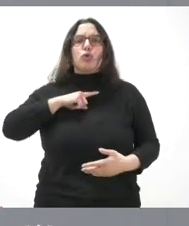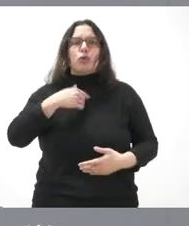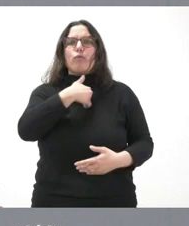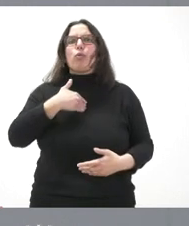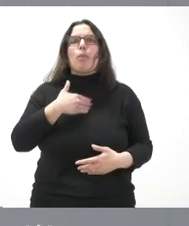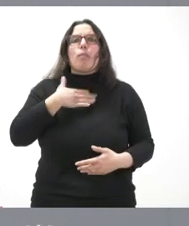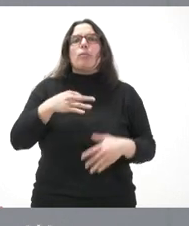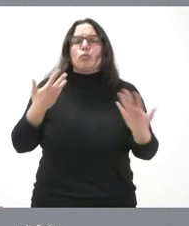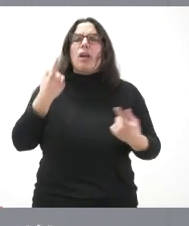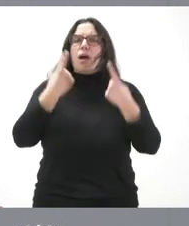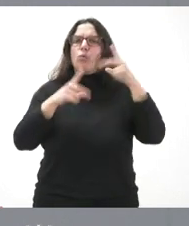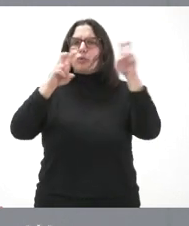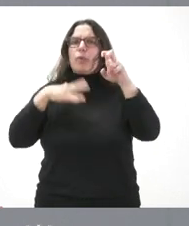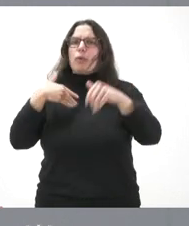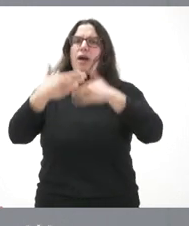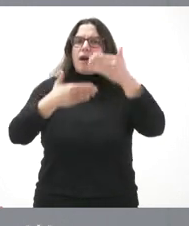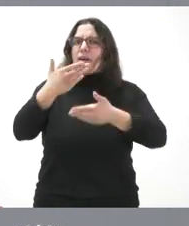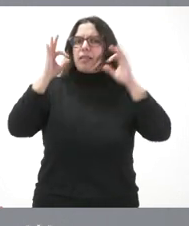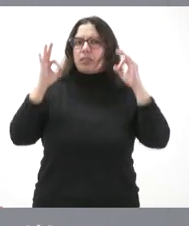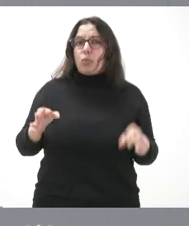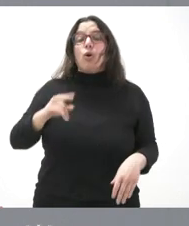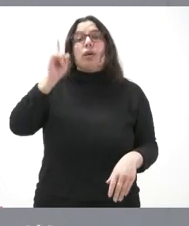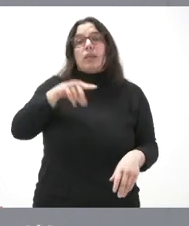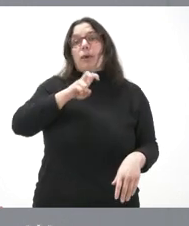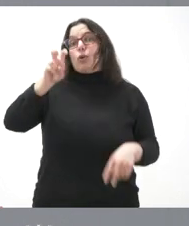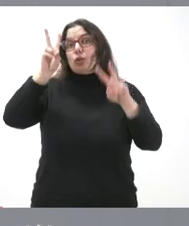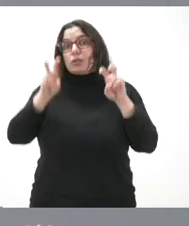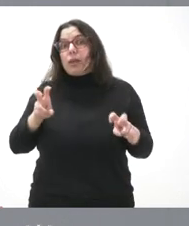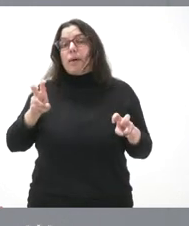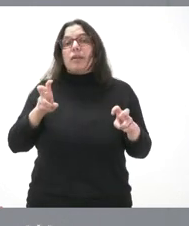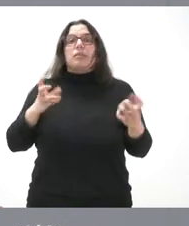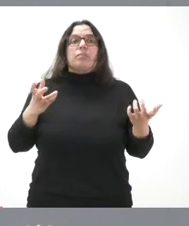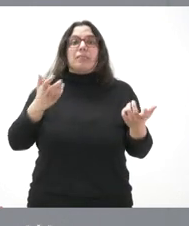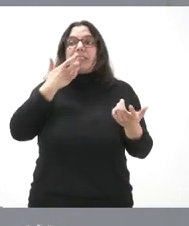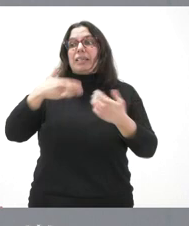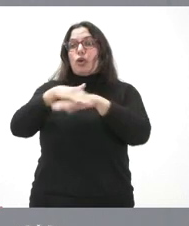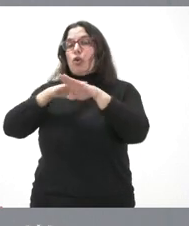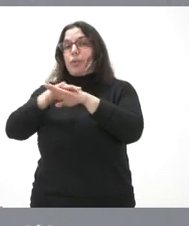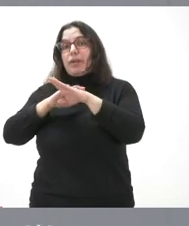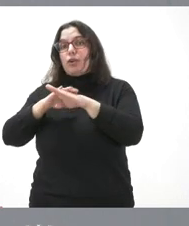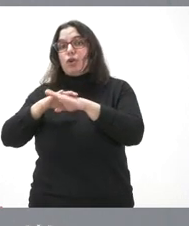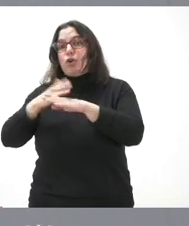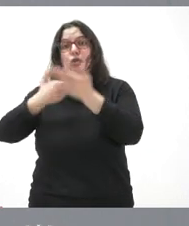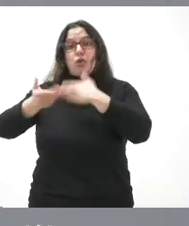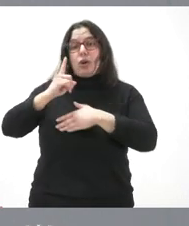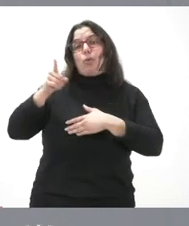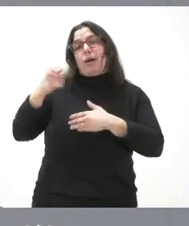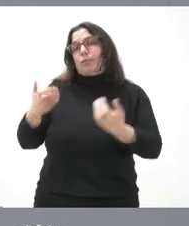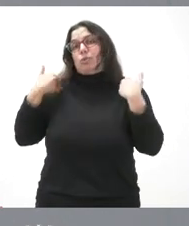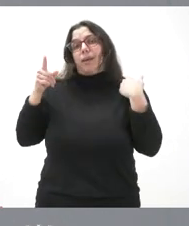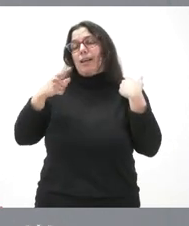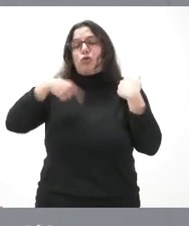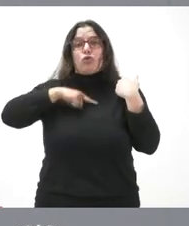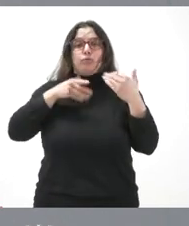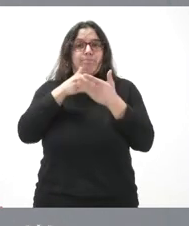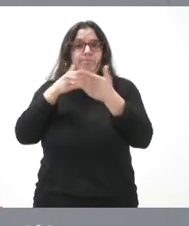Seguro que hay temas en los que podemos avanzar, como seguro que hay algunos aspectos donde sin el Gobierno no podemos llegar porque el Gobierno tiene competencia para ello y, si no la